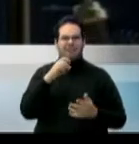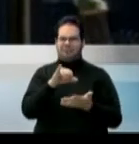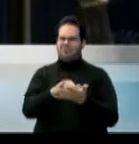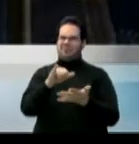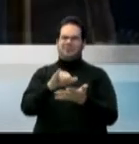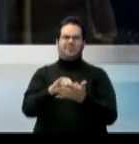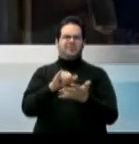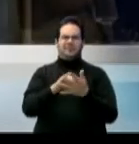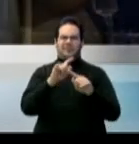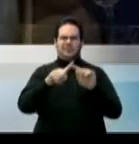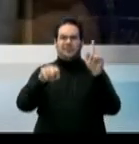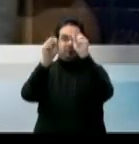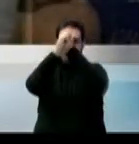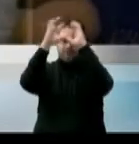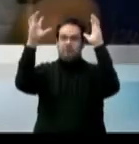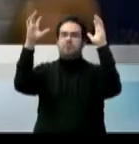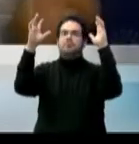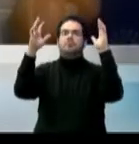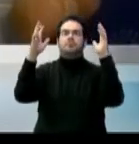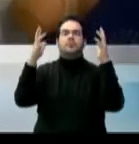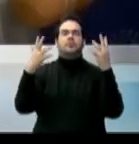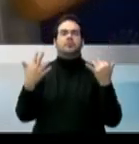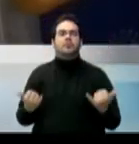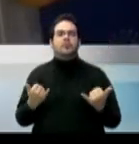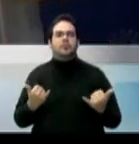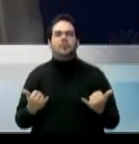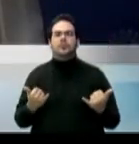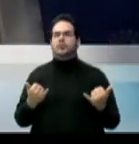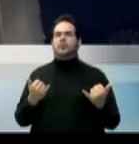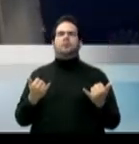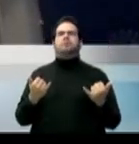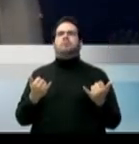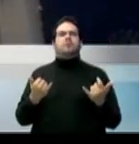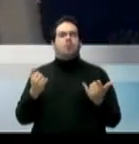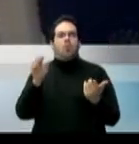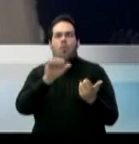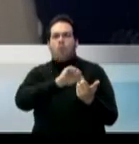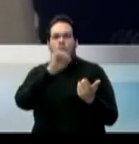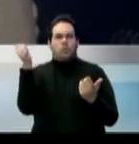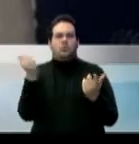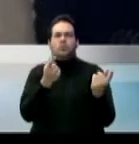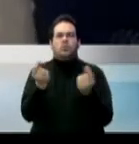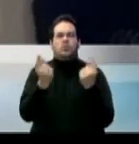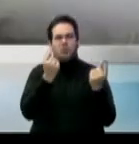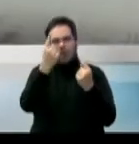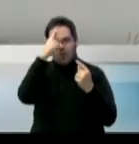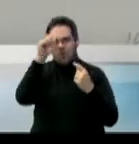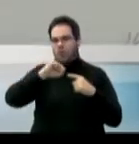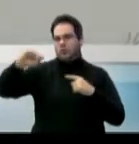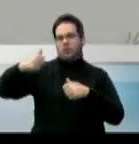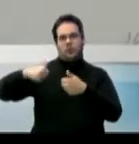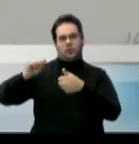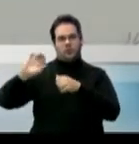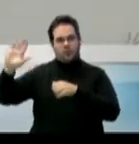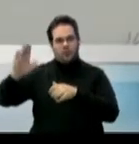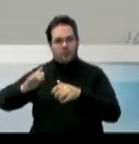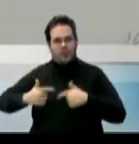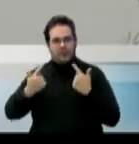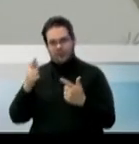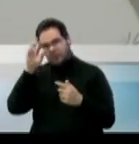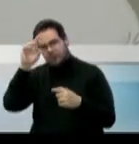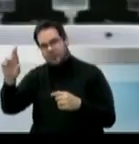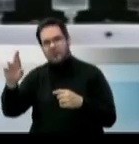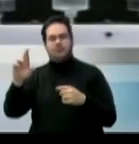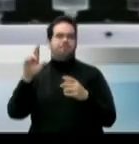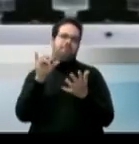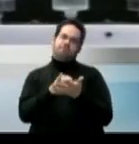que hoy los estados no puedan disponer de otro medio que no sea la pena capital para defender la vida de otras personas del agresor injusto.